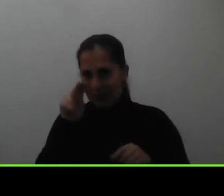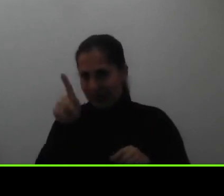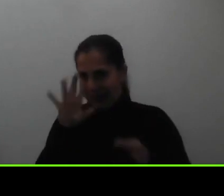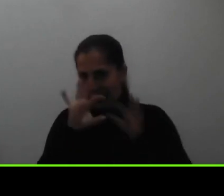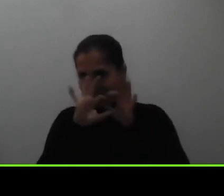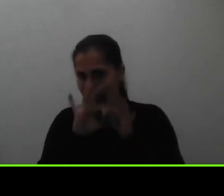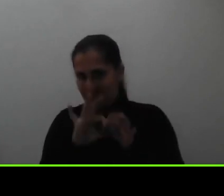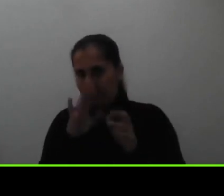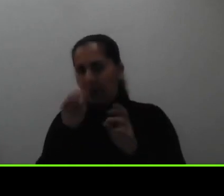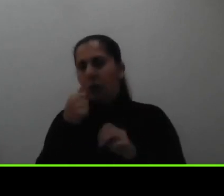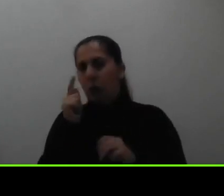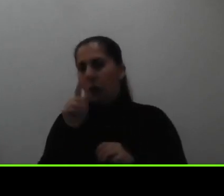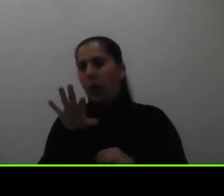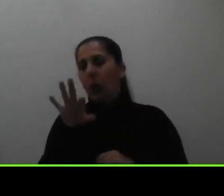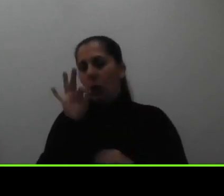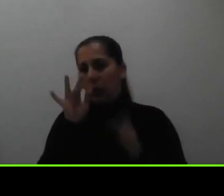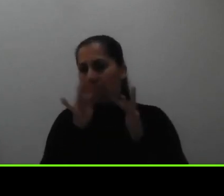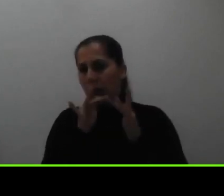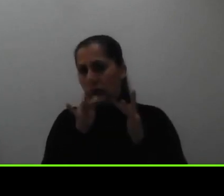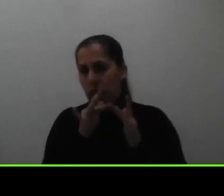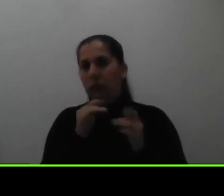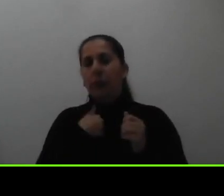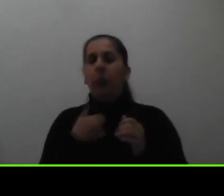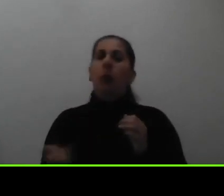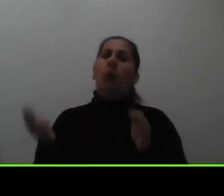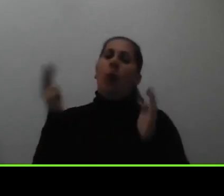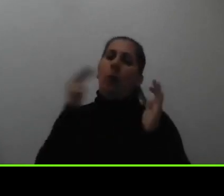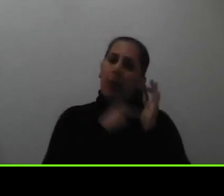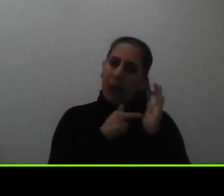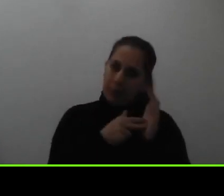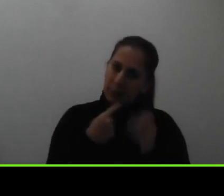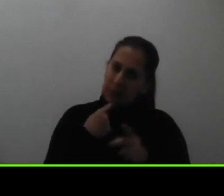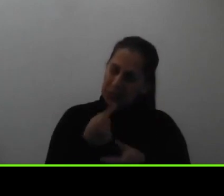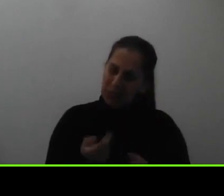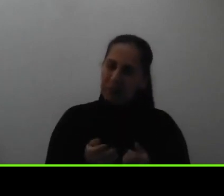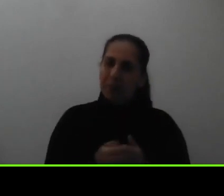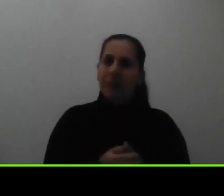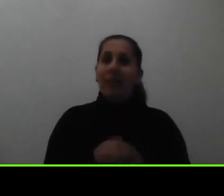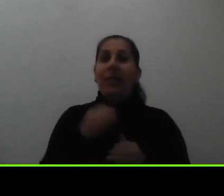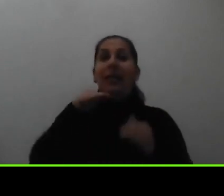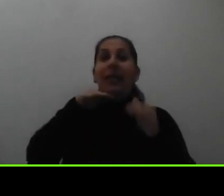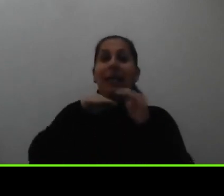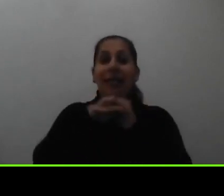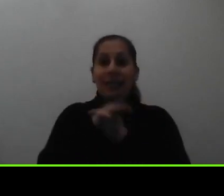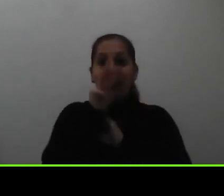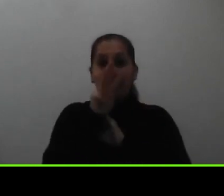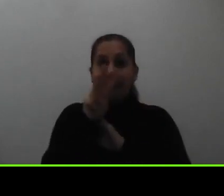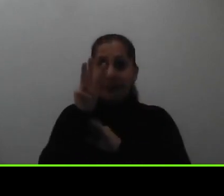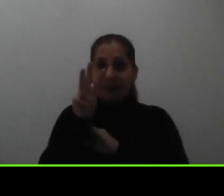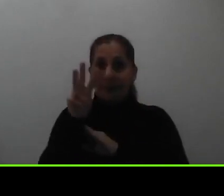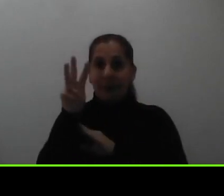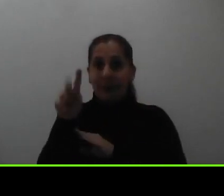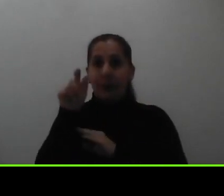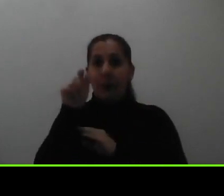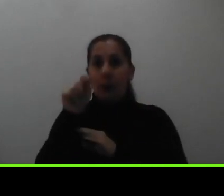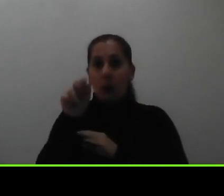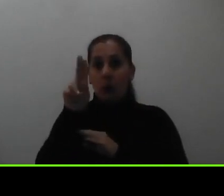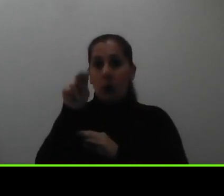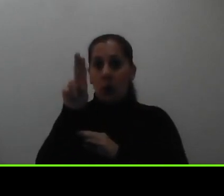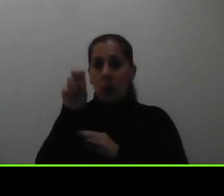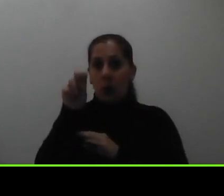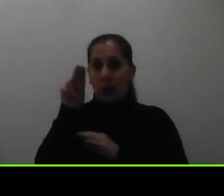los pueden encontrar pero bueno volvemos a mencionarles entran a la página de la UNED www.uned